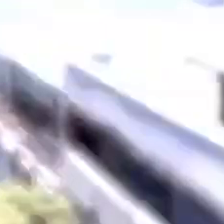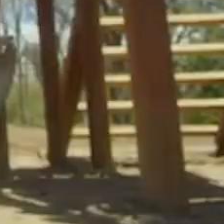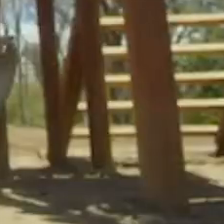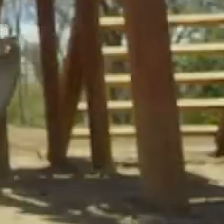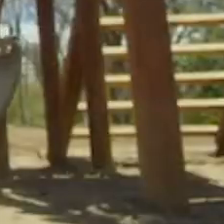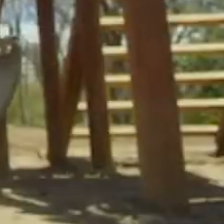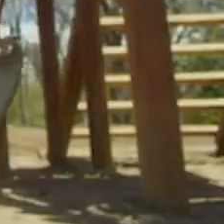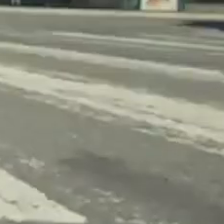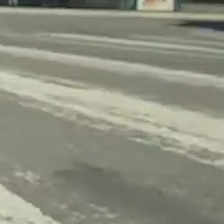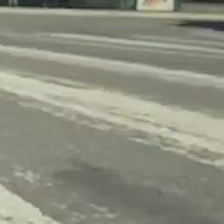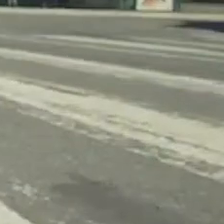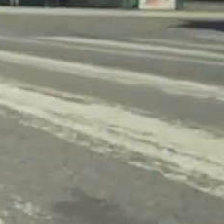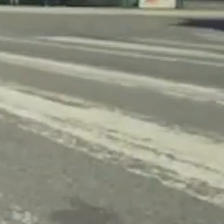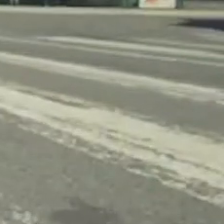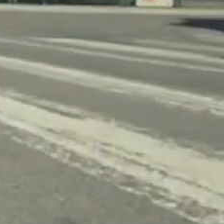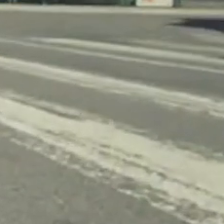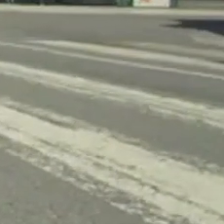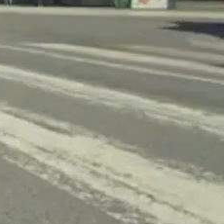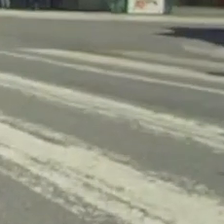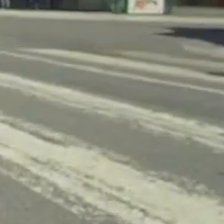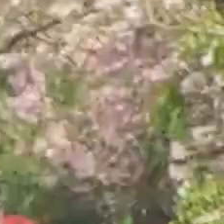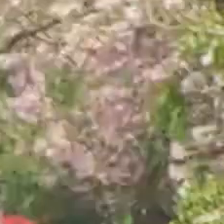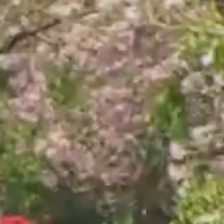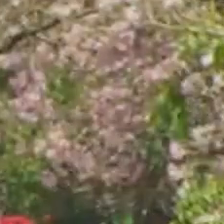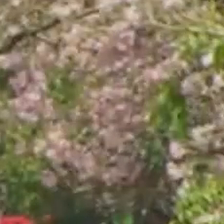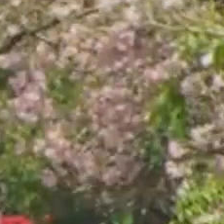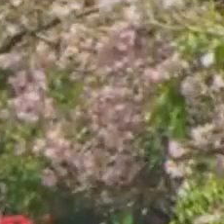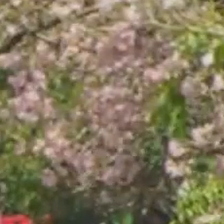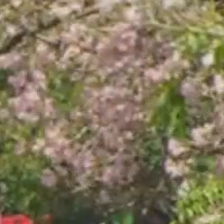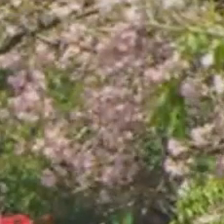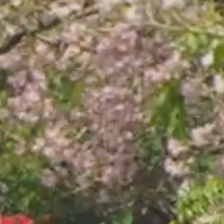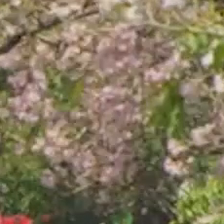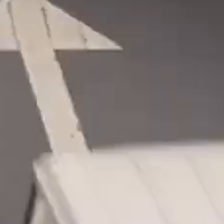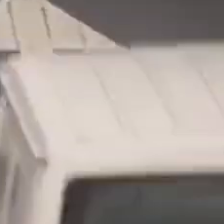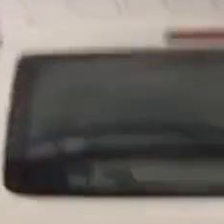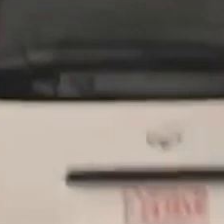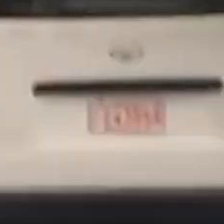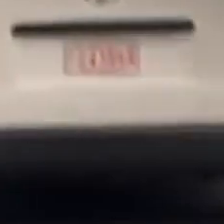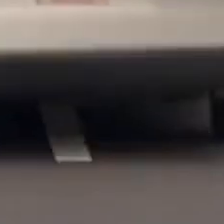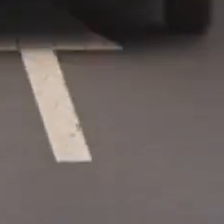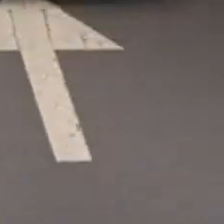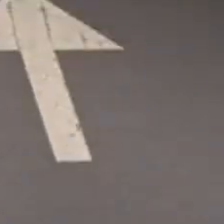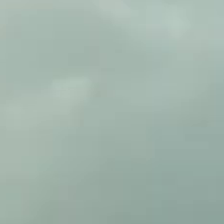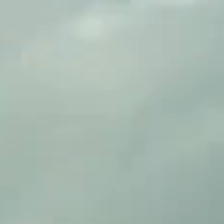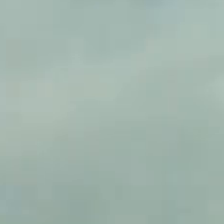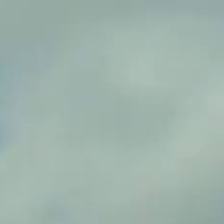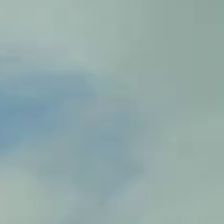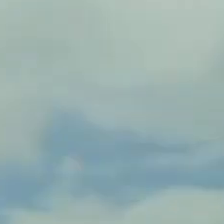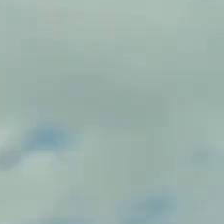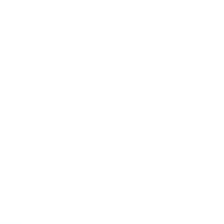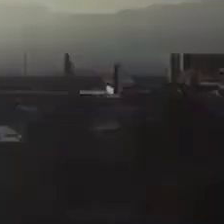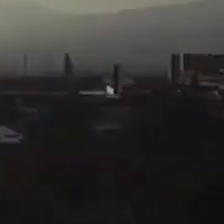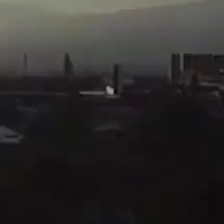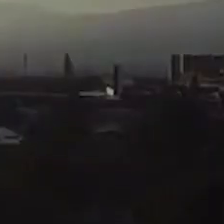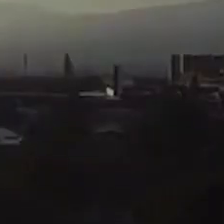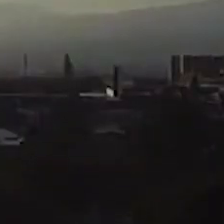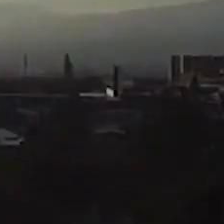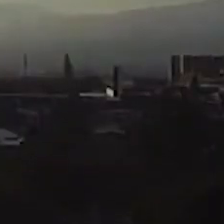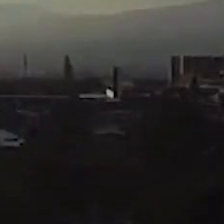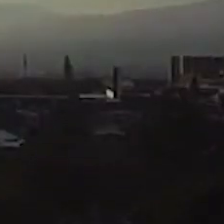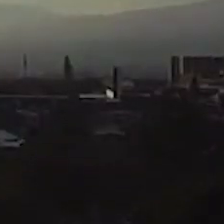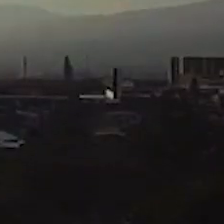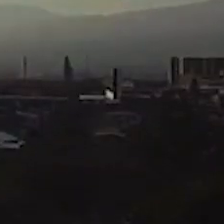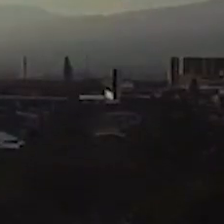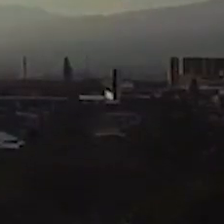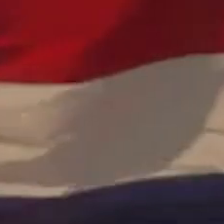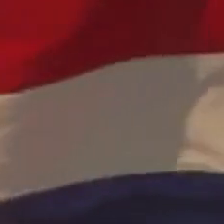seguiremos ganándole a la pandemia. No podemos descuidarnos, aún queda mucho partido por... Estamos enseñando al mundo lo